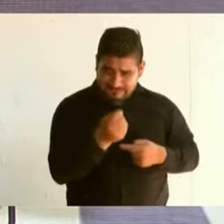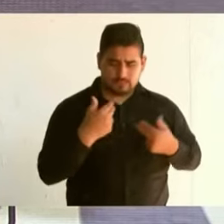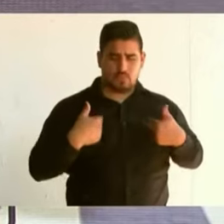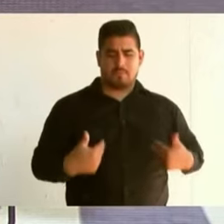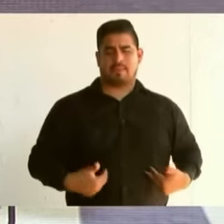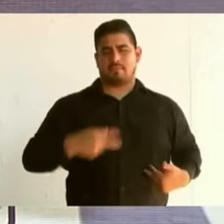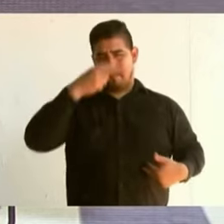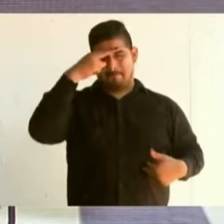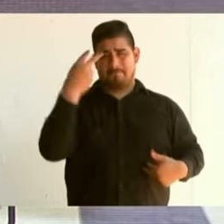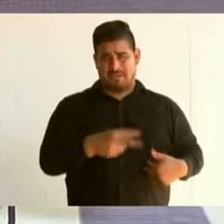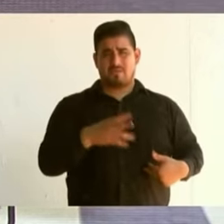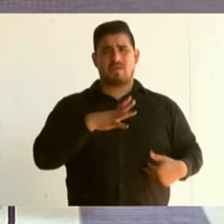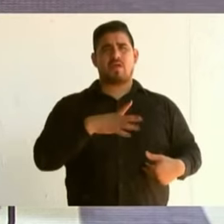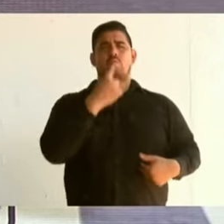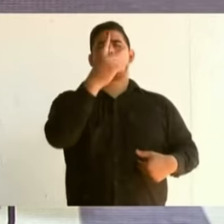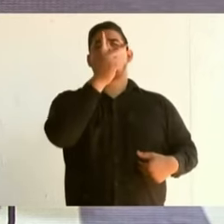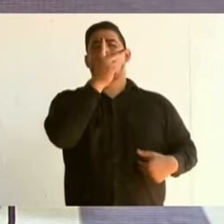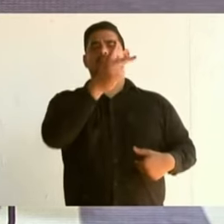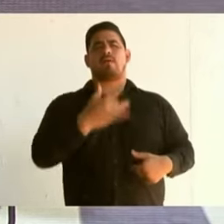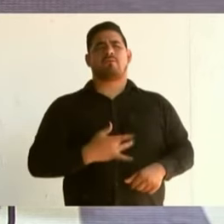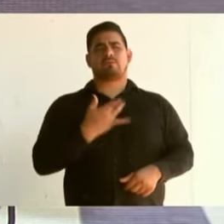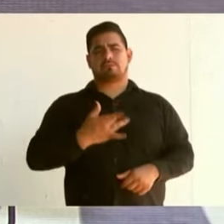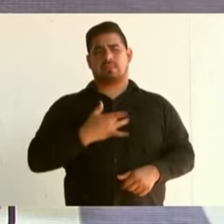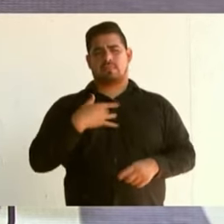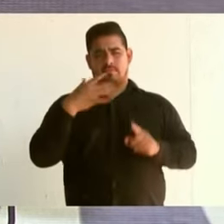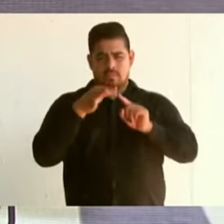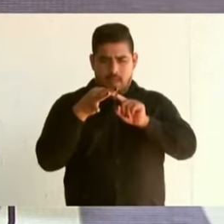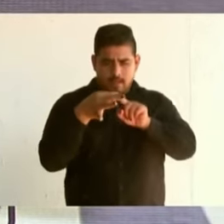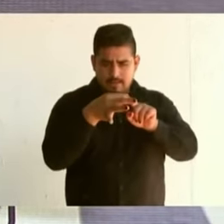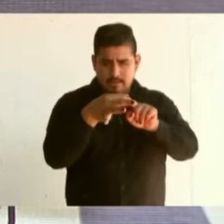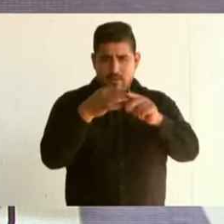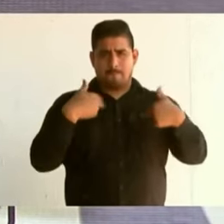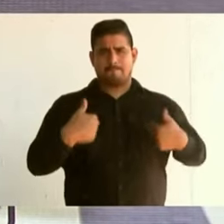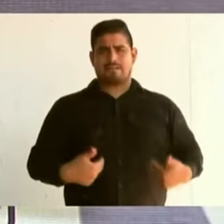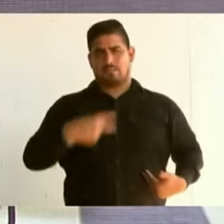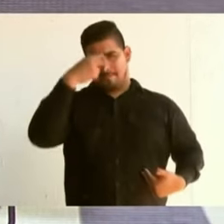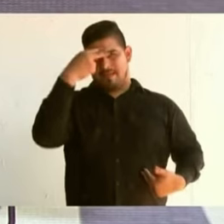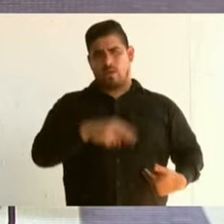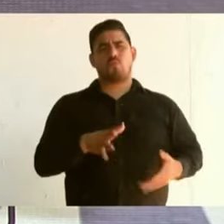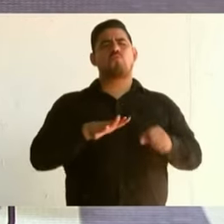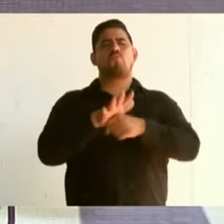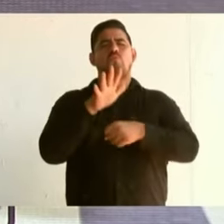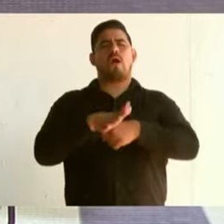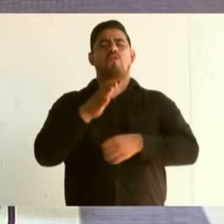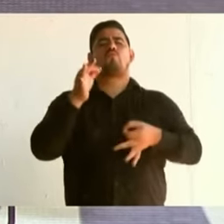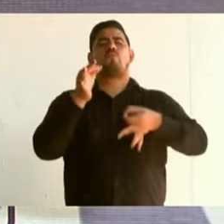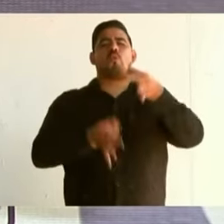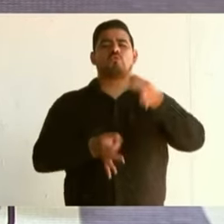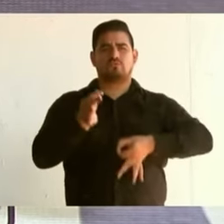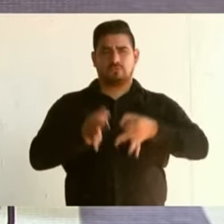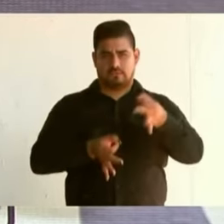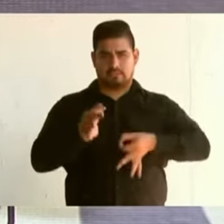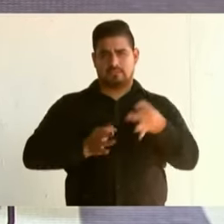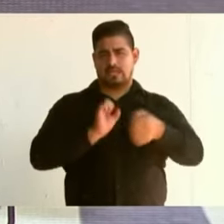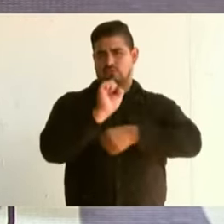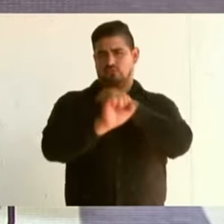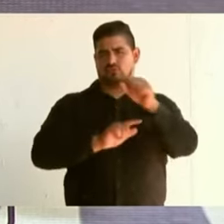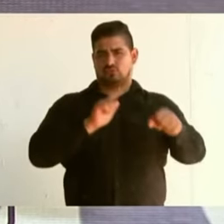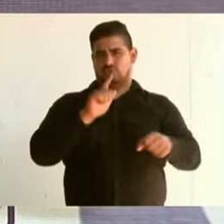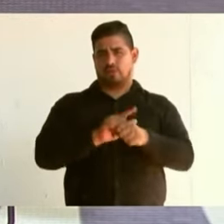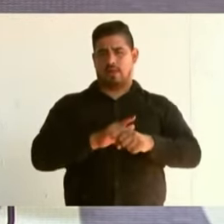tiene una palabra y un sentimiento que lo orienta. La justicia, la justicia social.